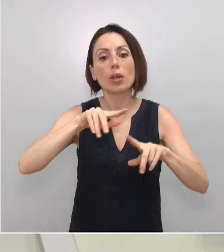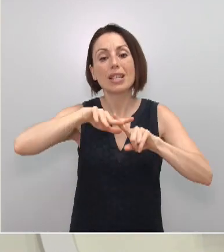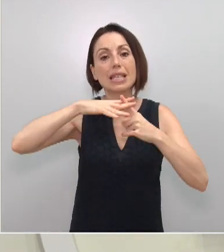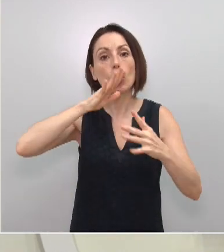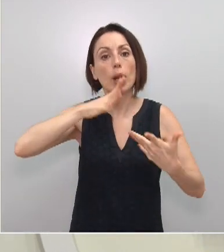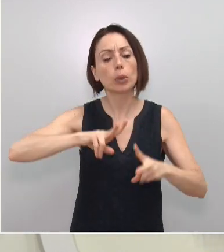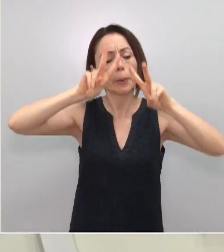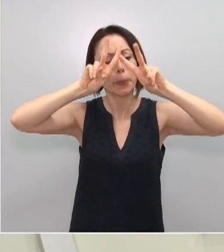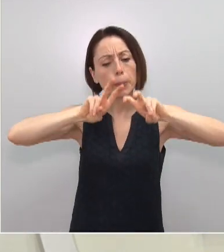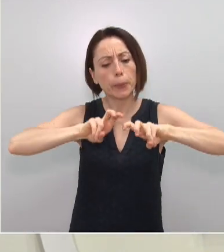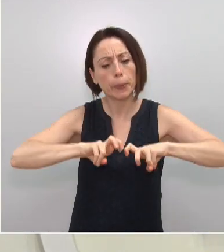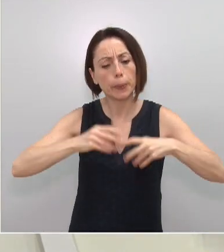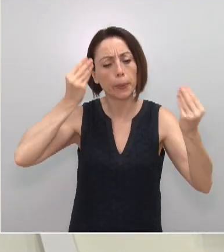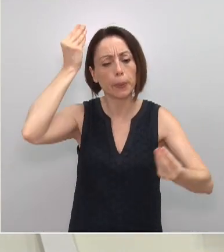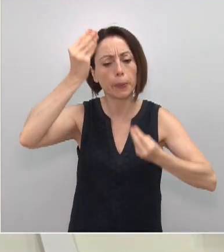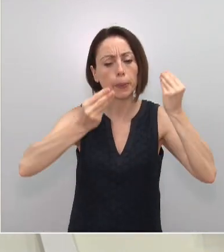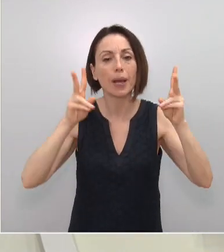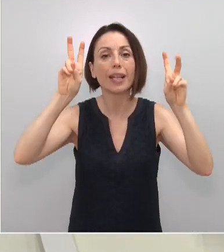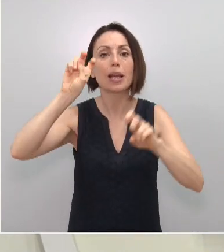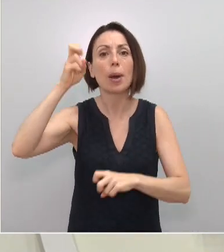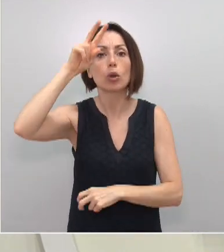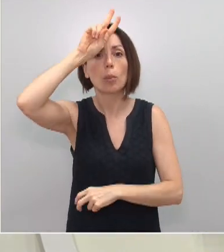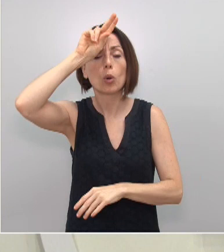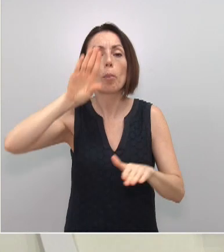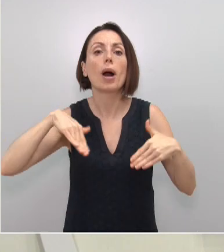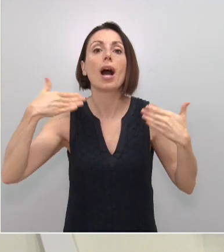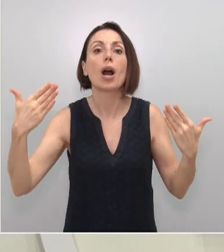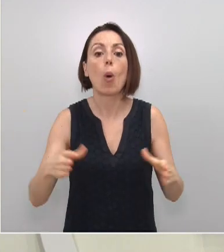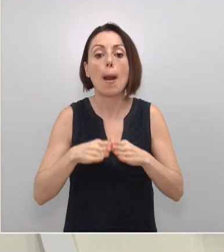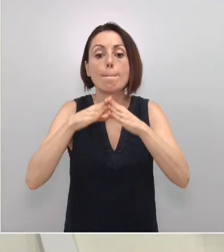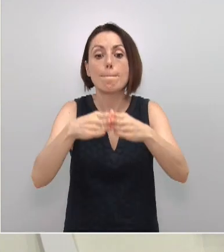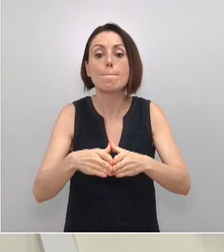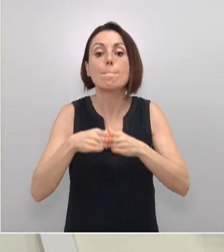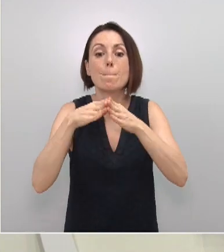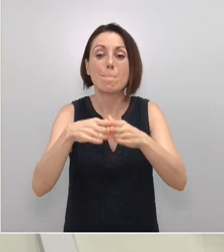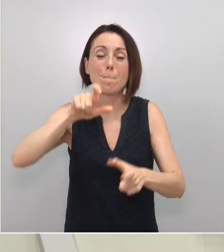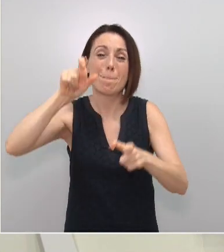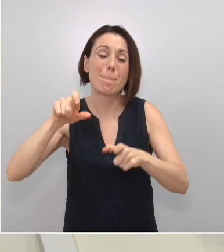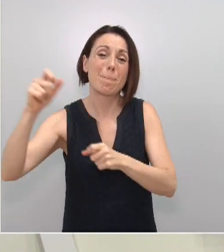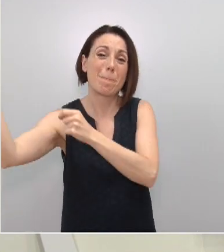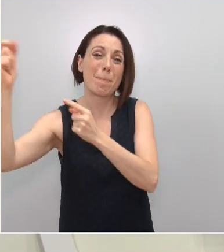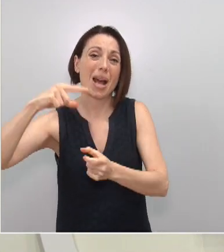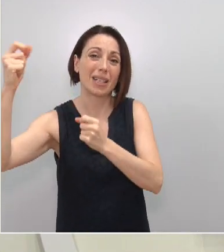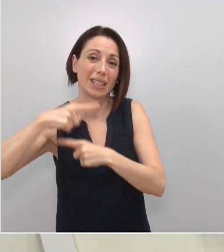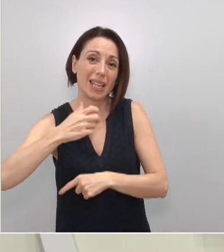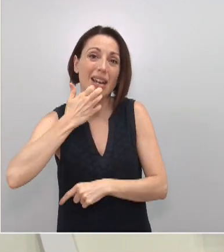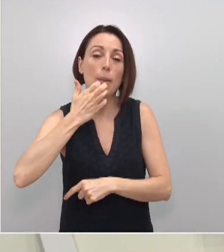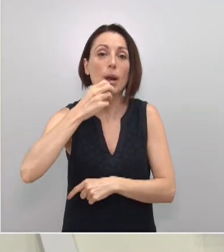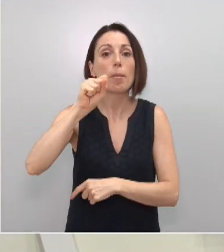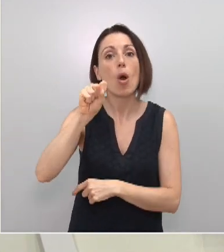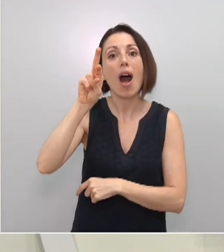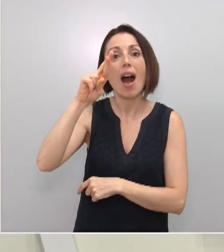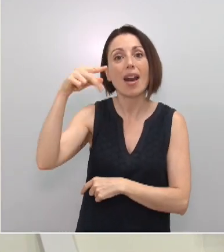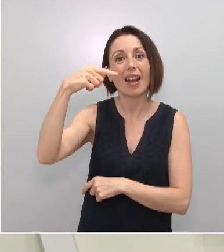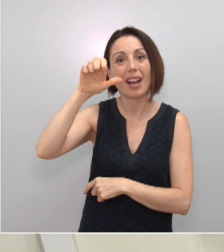la situación actual. Otro tema que nos preocupa es la llegada de pateras. Vienen de territorios como Argelia, con